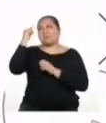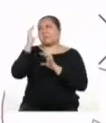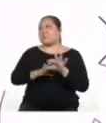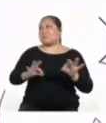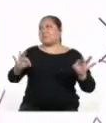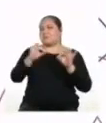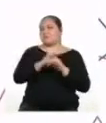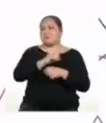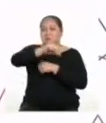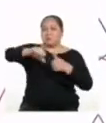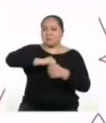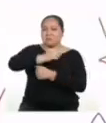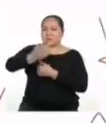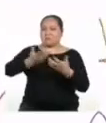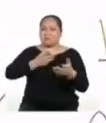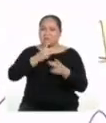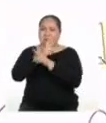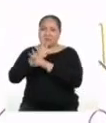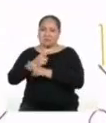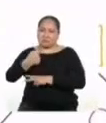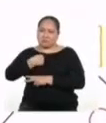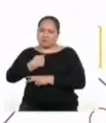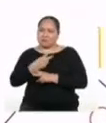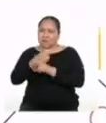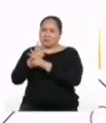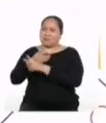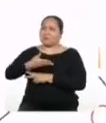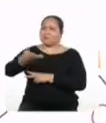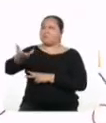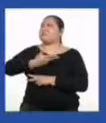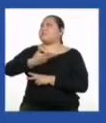convivencia familiar cuidarnos los unos a los otros.